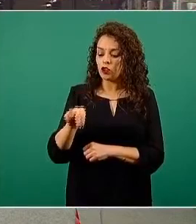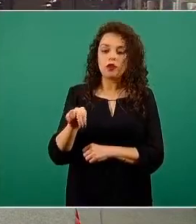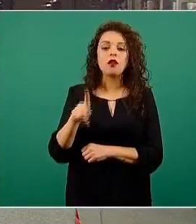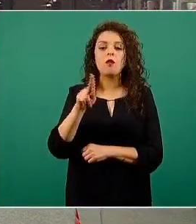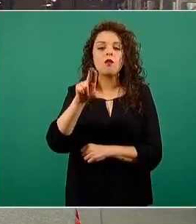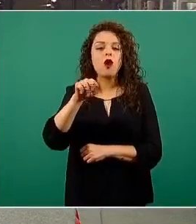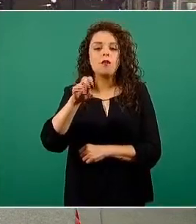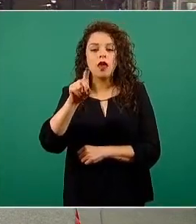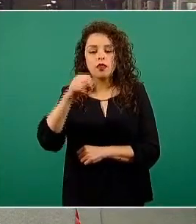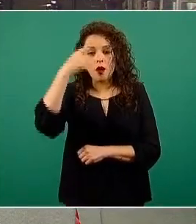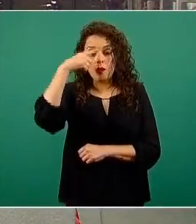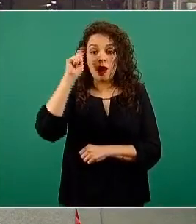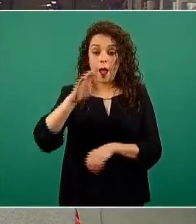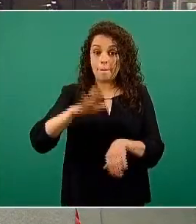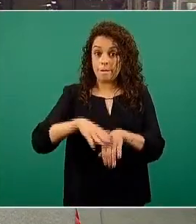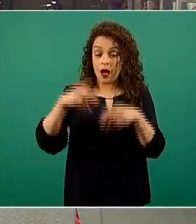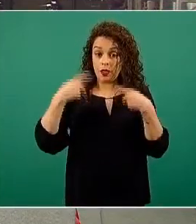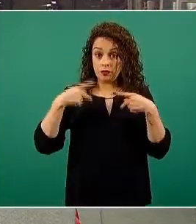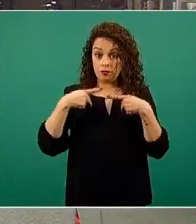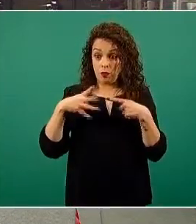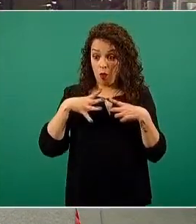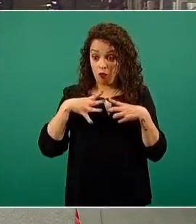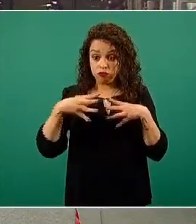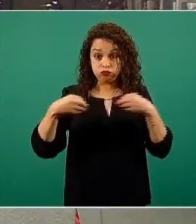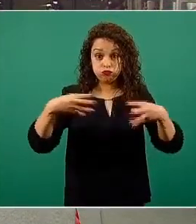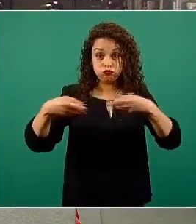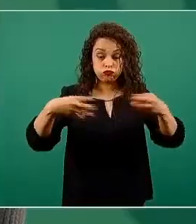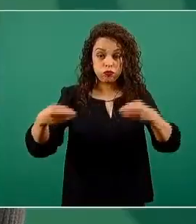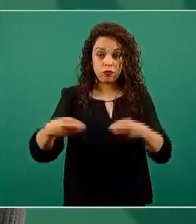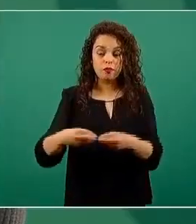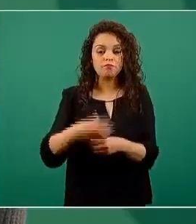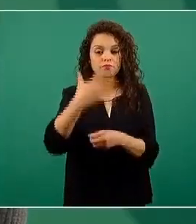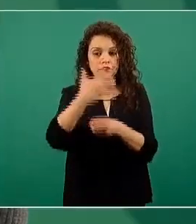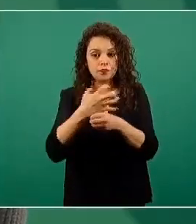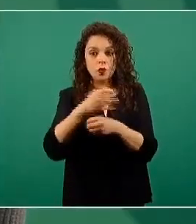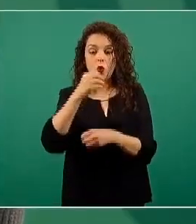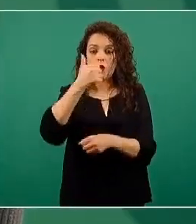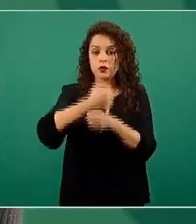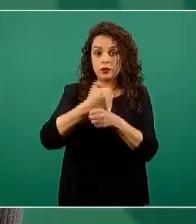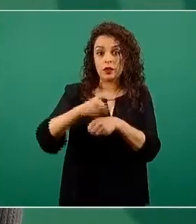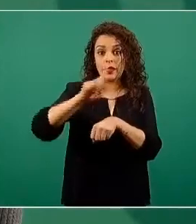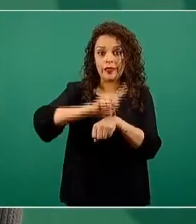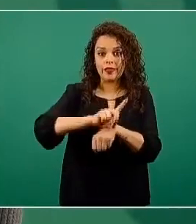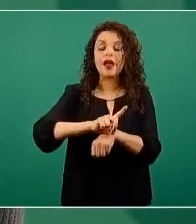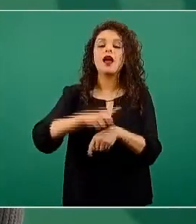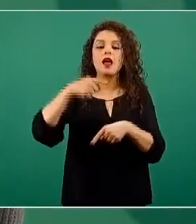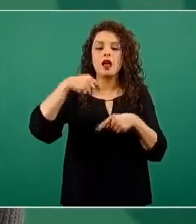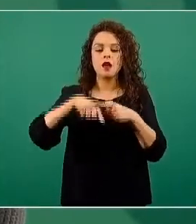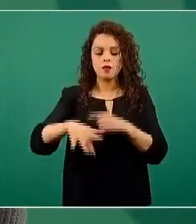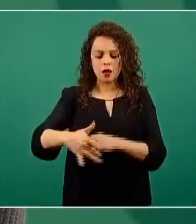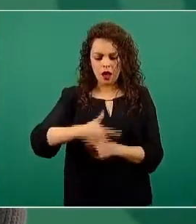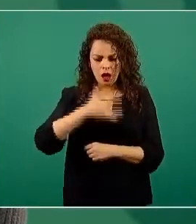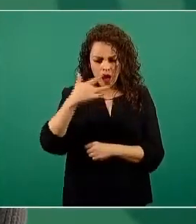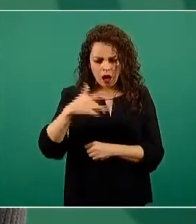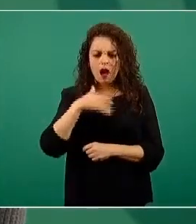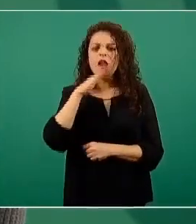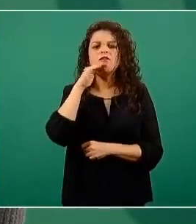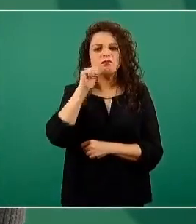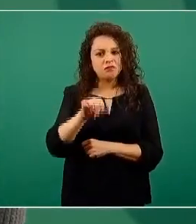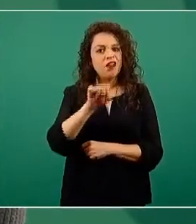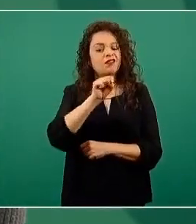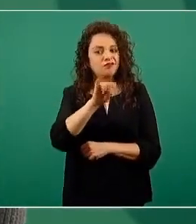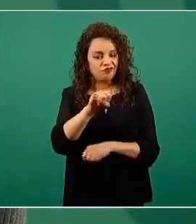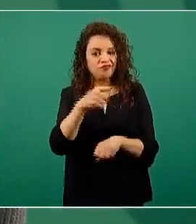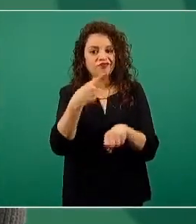la gran mayoría de personas que se contagian al quinto o sexto día expresan síntomas de enfermedad. Por lo tanto, se considera